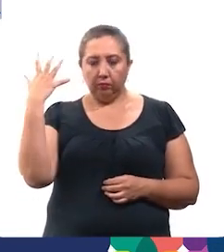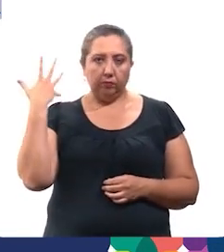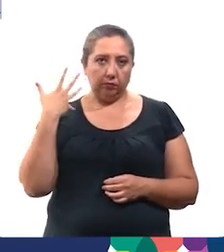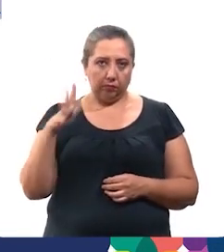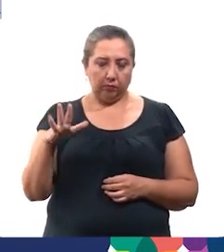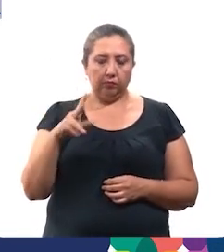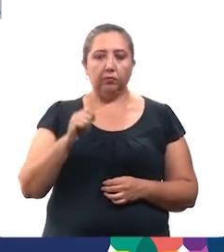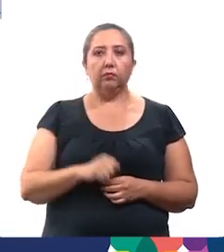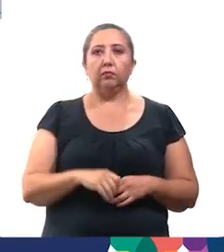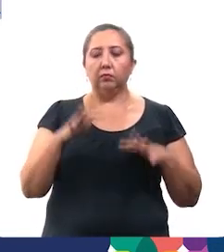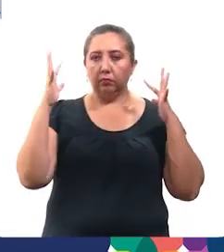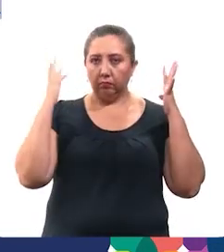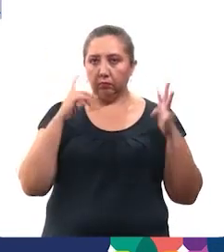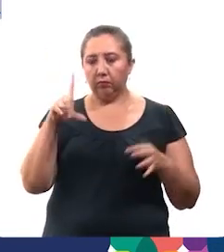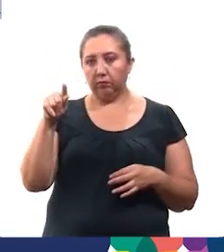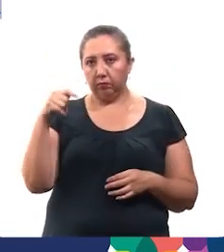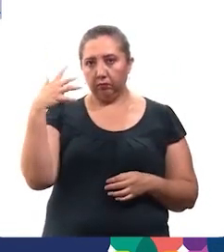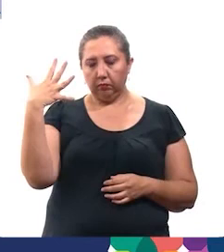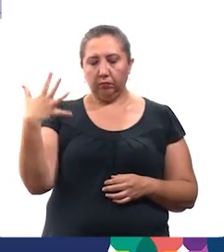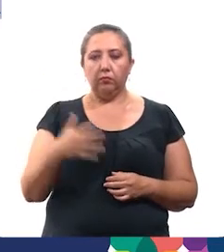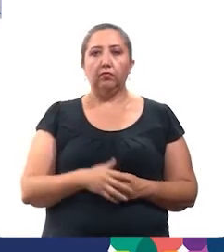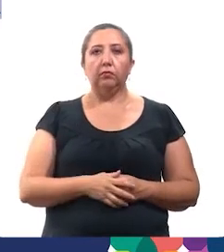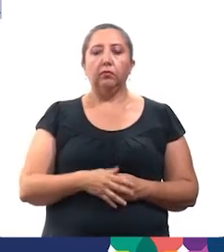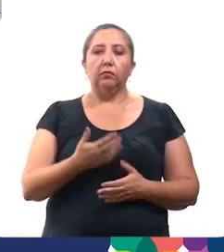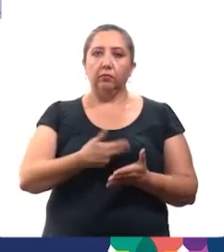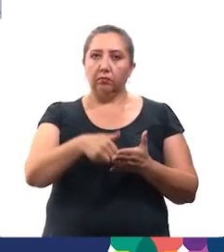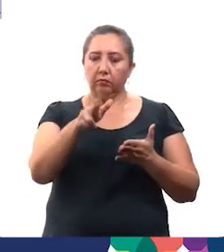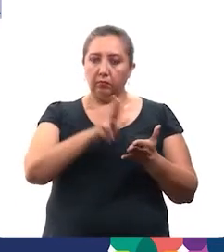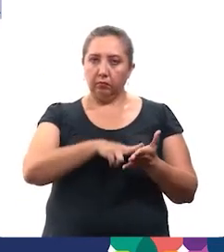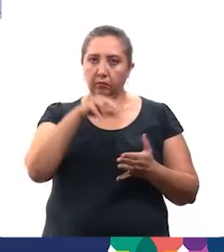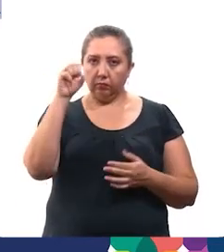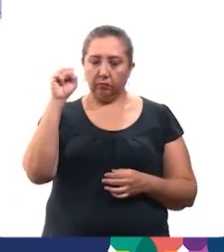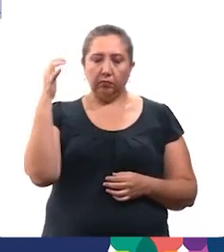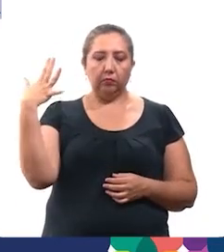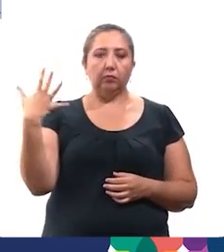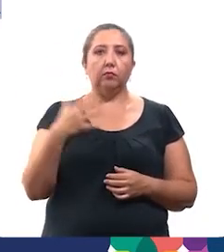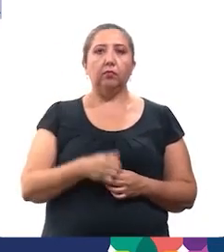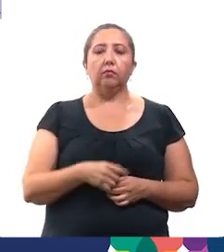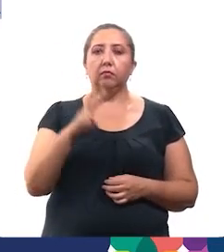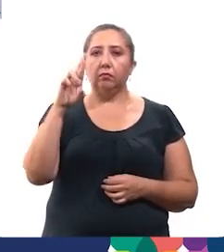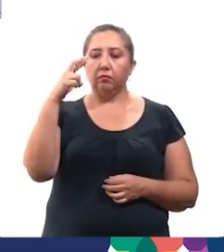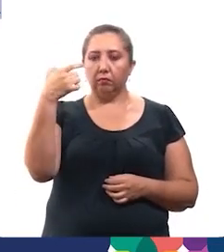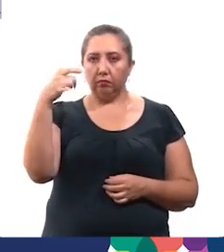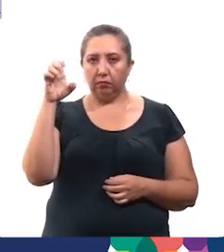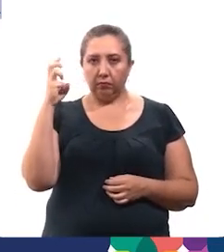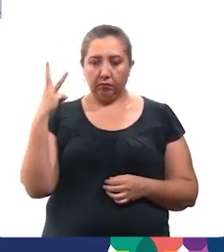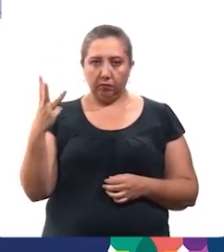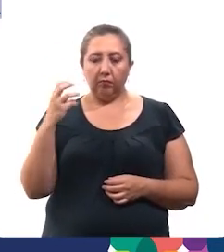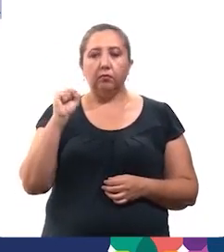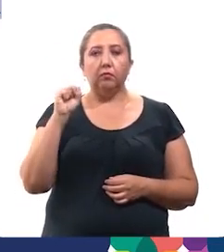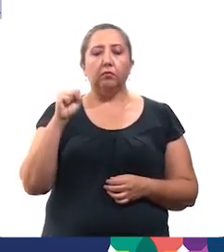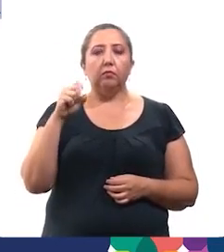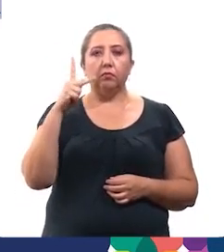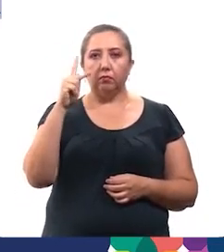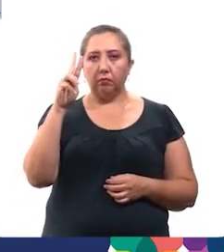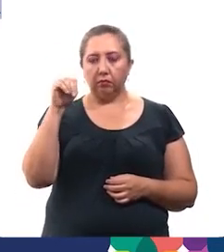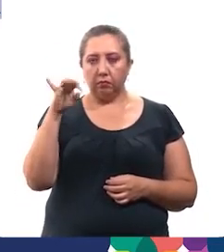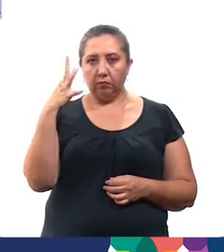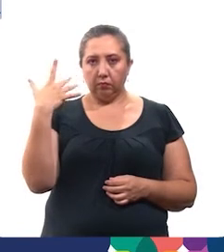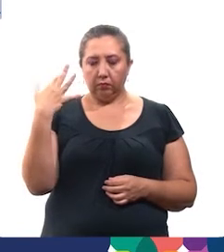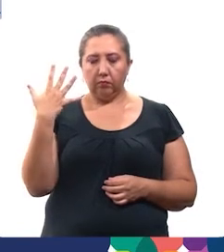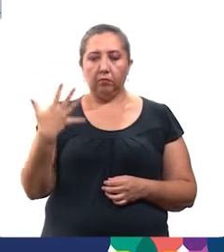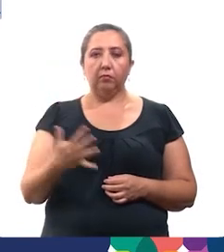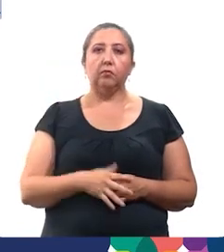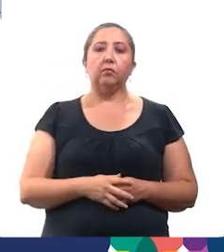,431 y tu chik inil, u kajil jo, ixil le solsie bakzak, ujel bile, besla kim seis mako, letiobeti ostul shibo, yetel ostul kolelo,